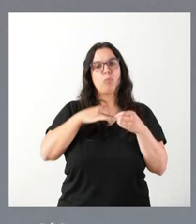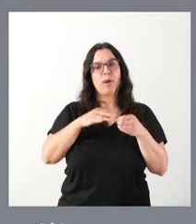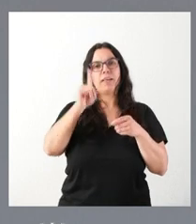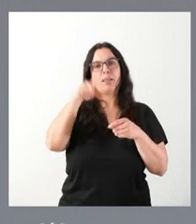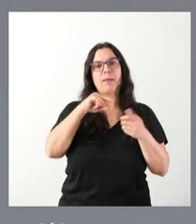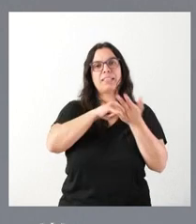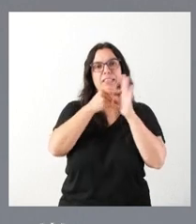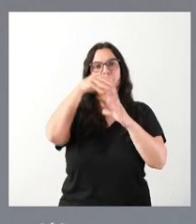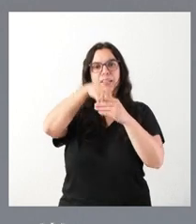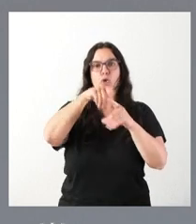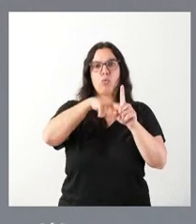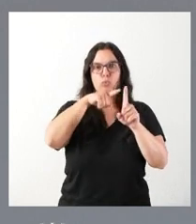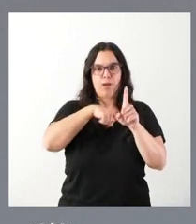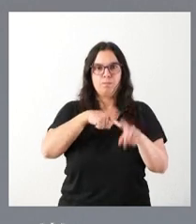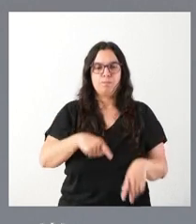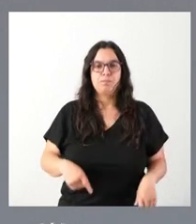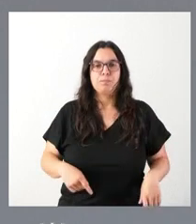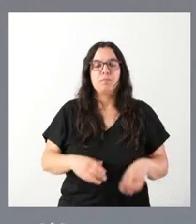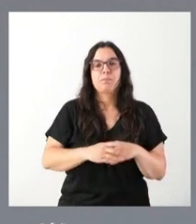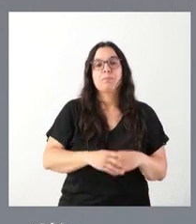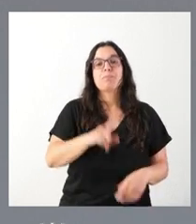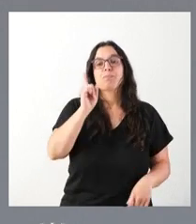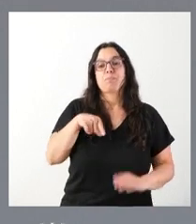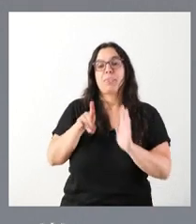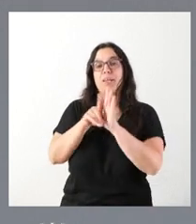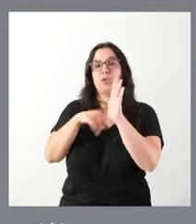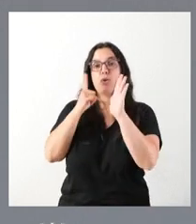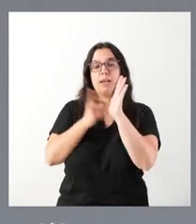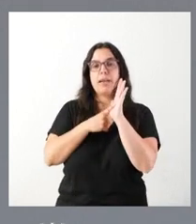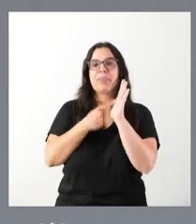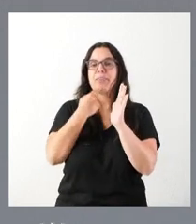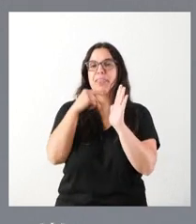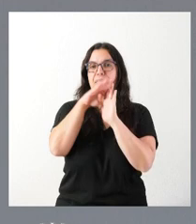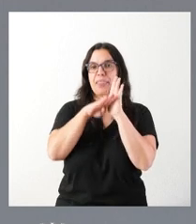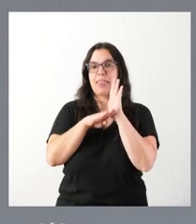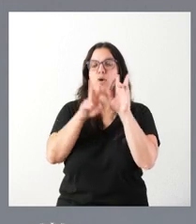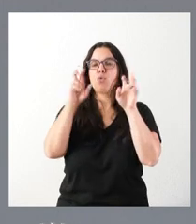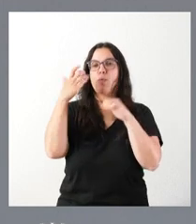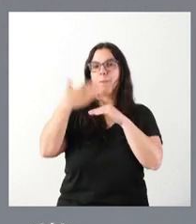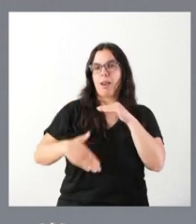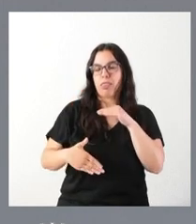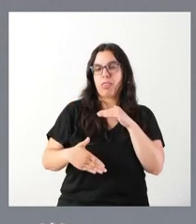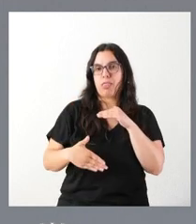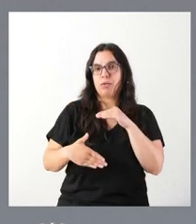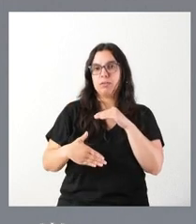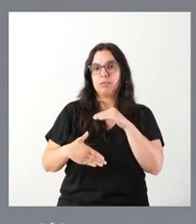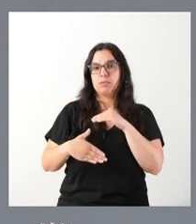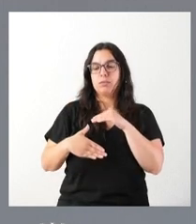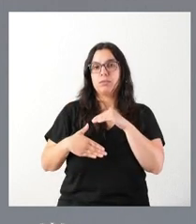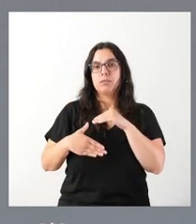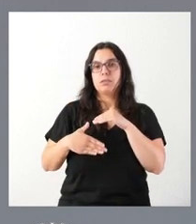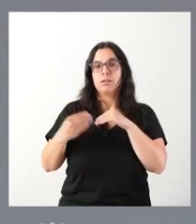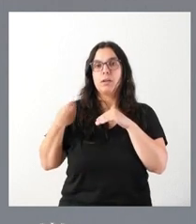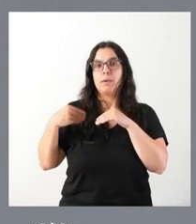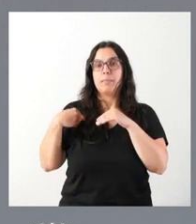interno de información. Por otra parte, el decreto ley establece un nuevo plazo de suspensión de la